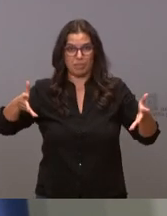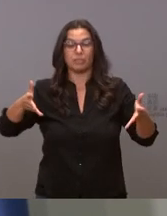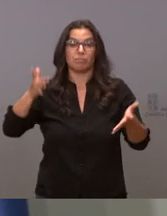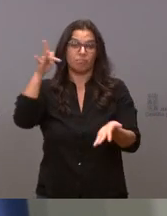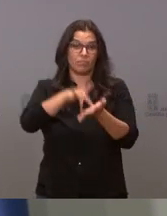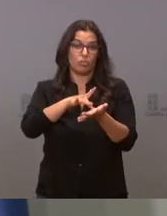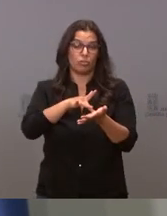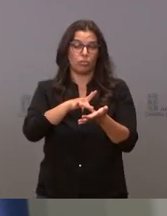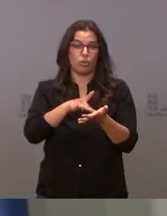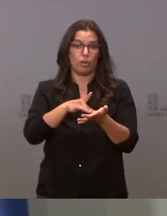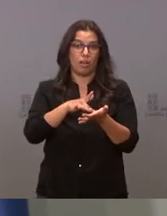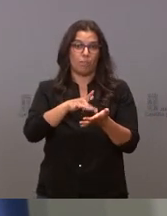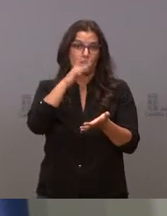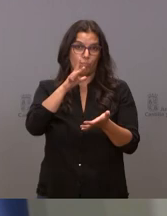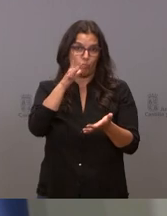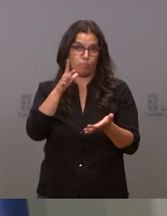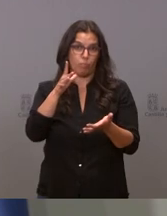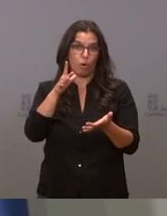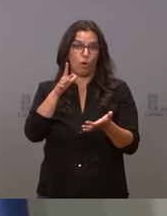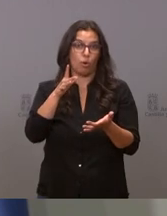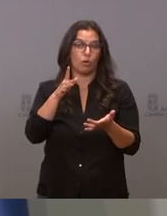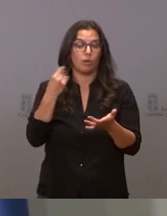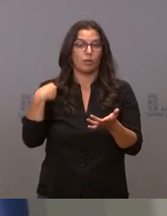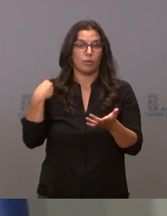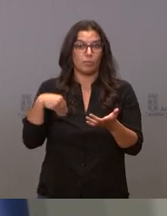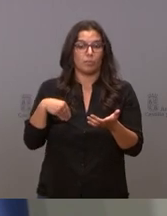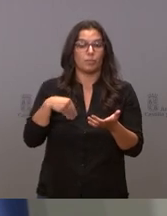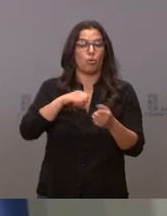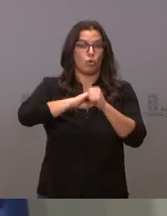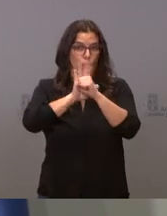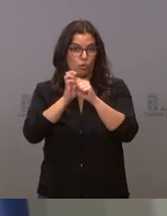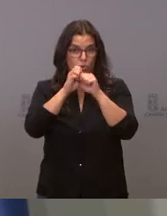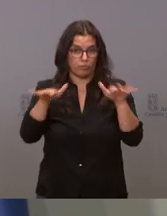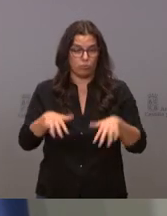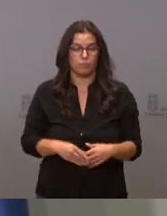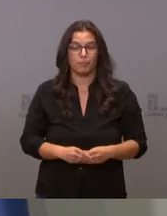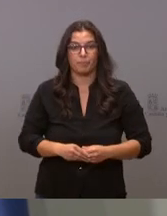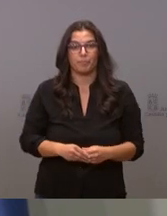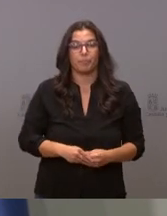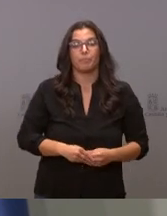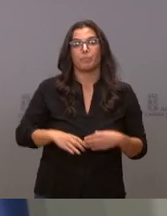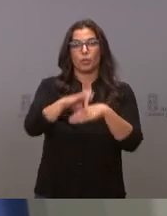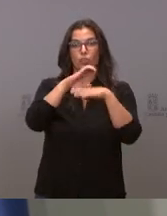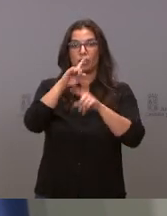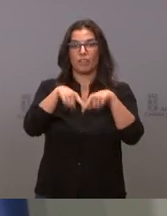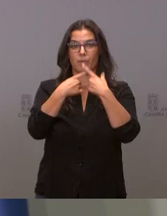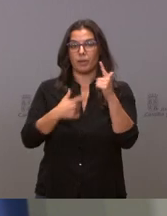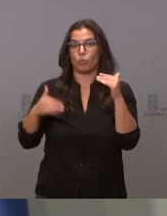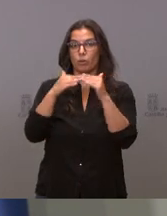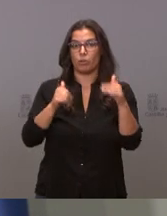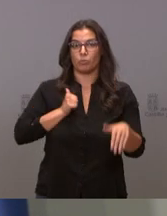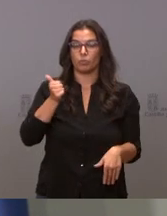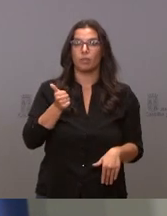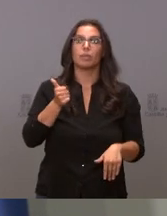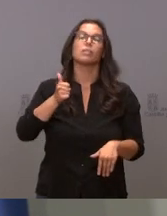producido como consecuencia del incremento de dotación por la pandemia. La Consejería de Familia y de Igualdad de Oportunidades